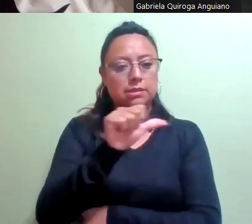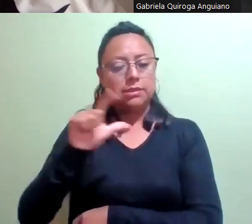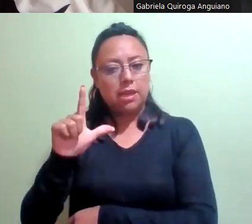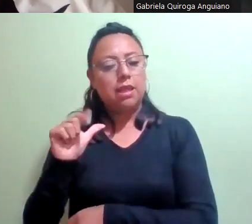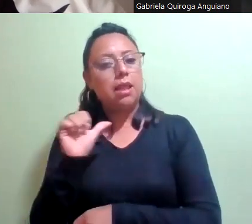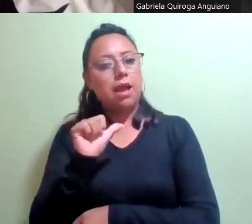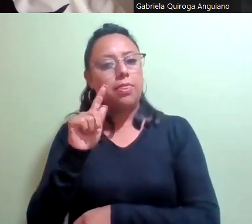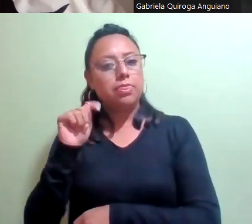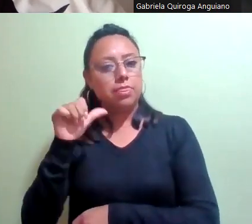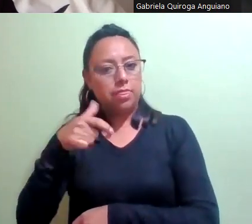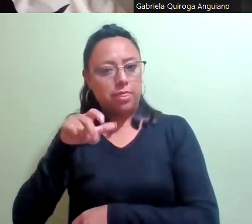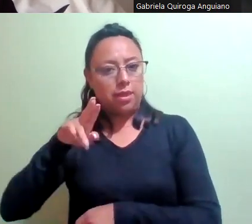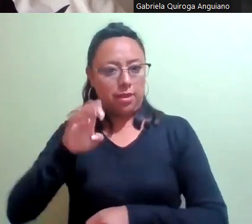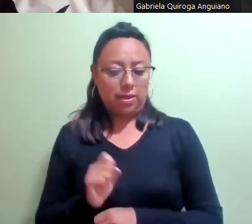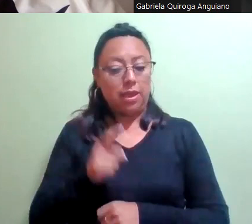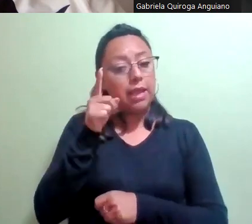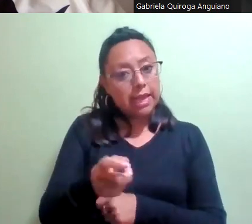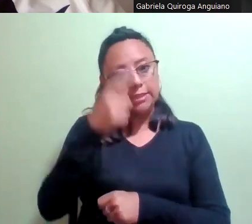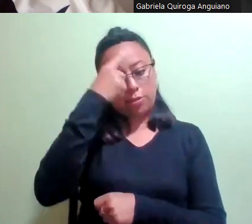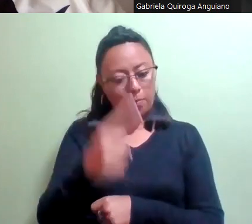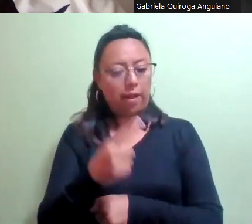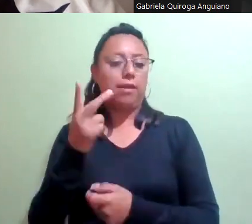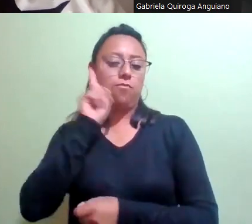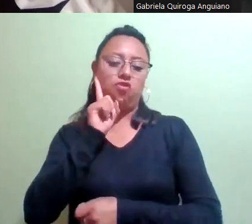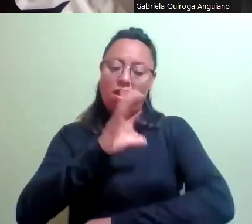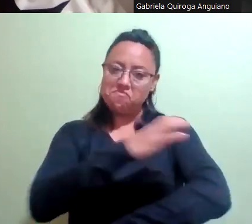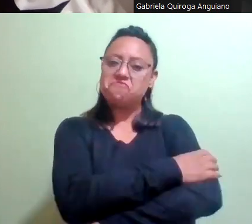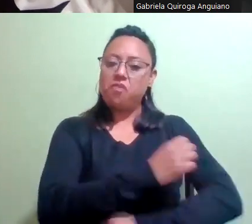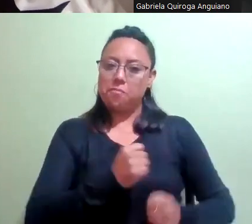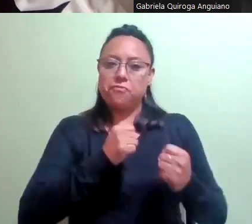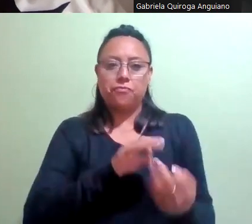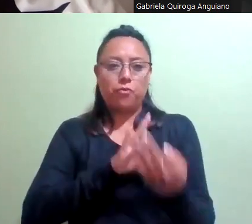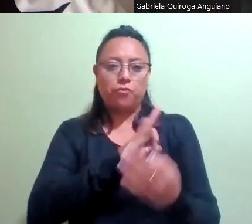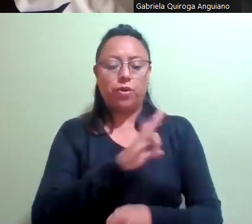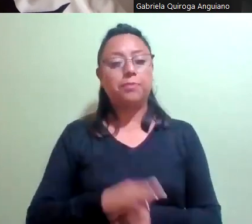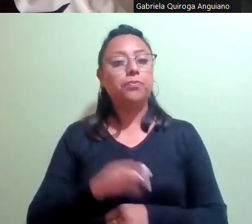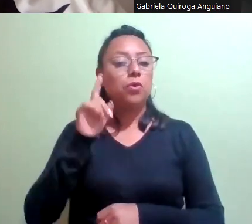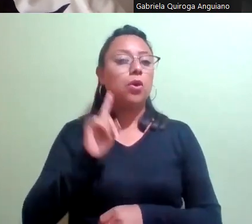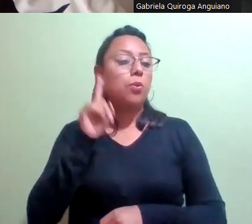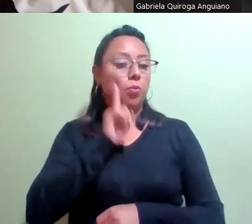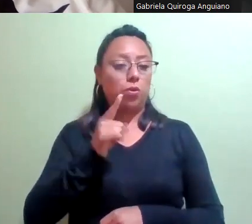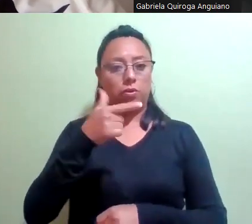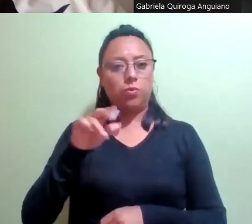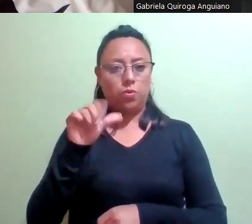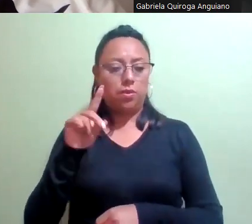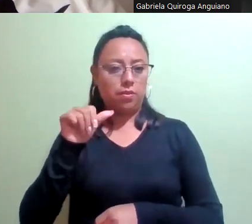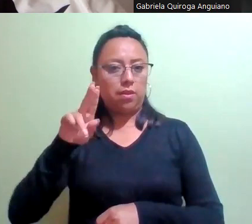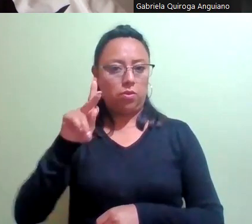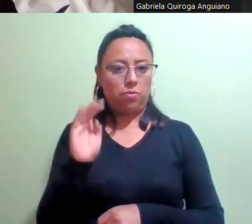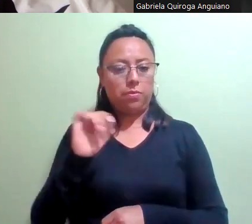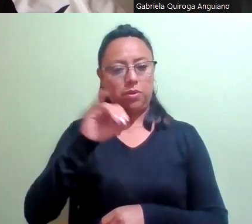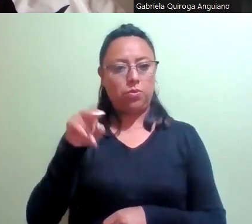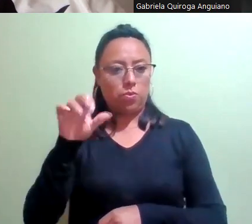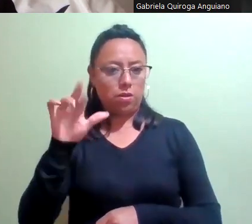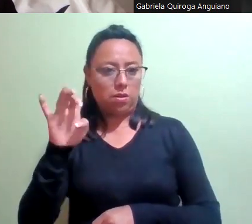y conciertos dirigidos al empoderamiento de las mujeres a través del arte. María Guadalupe Juárez Hernández, por fomentar el acceso de las